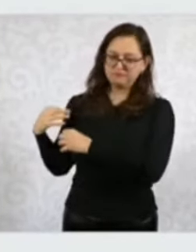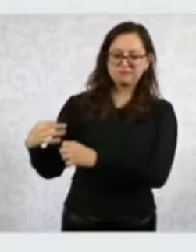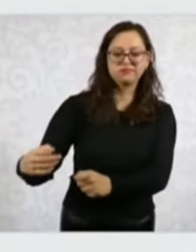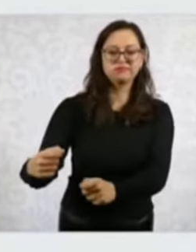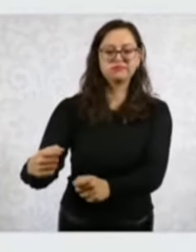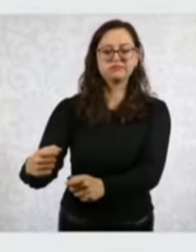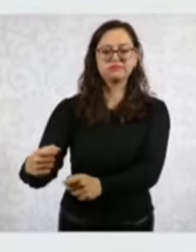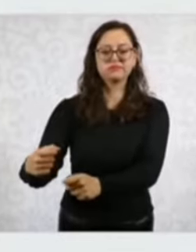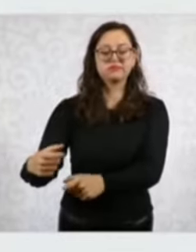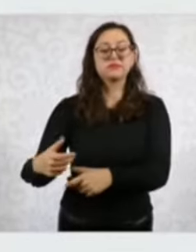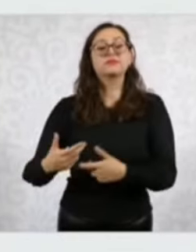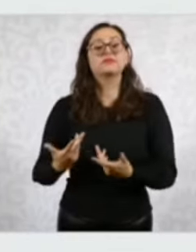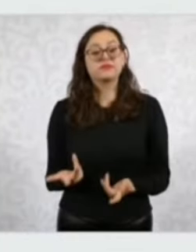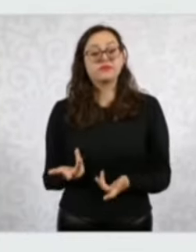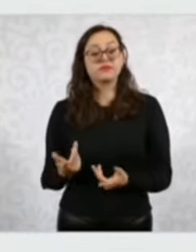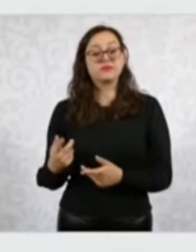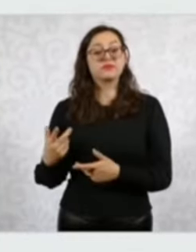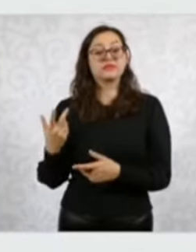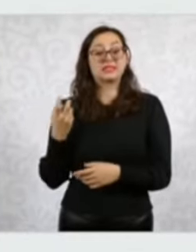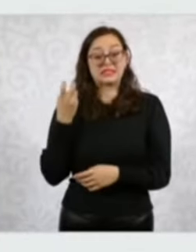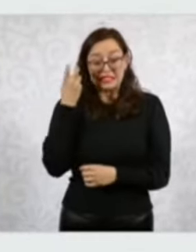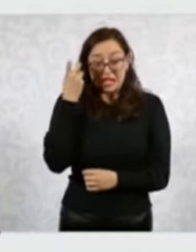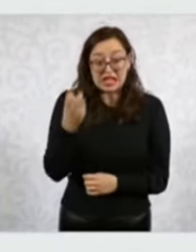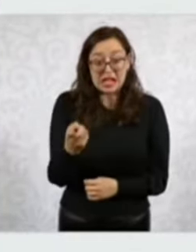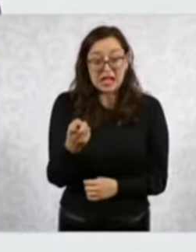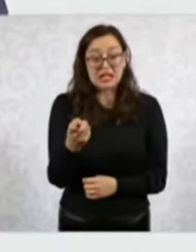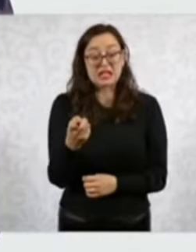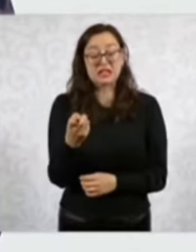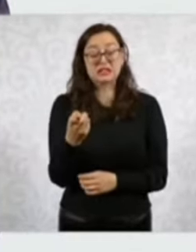Que estará, no sólo como parte...